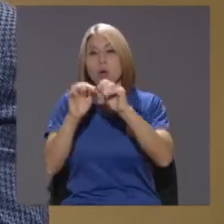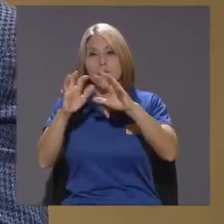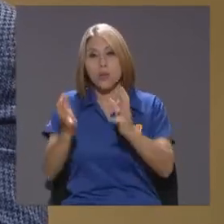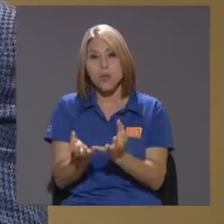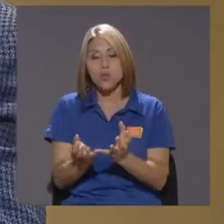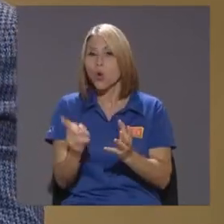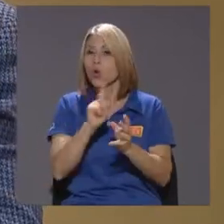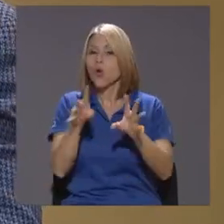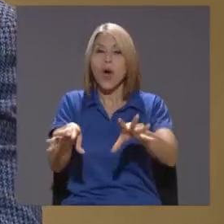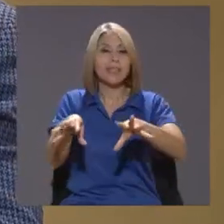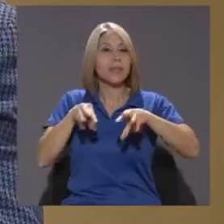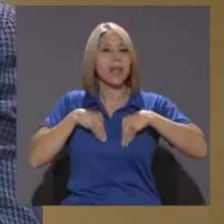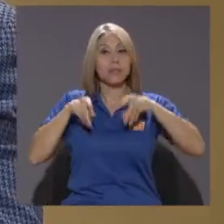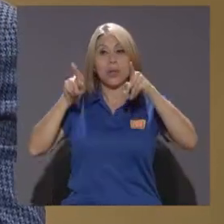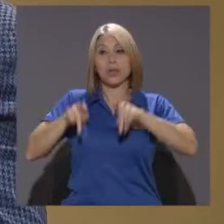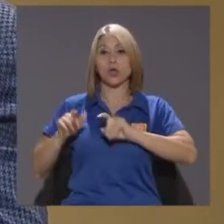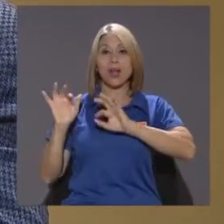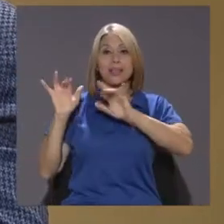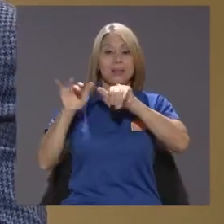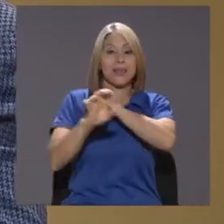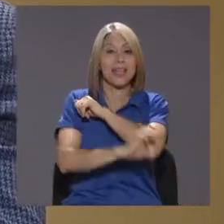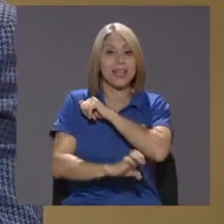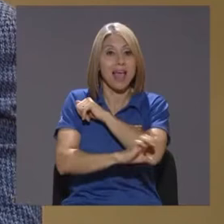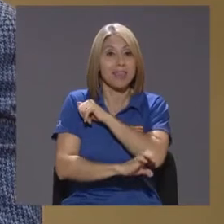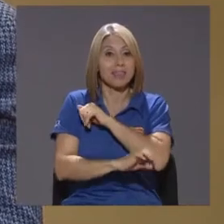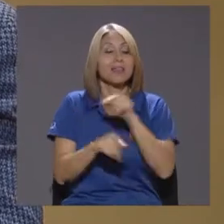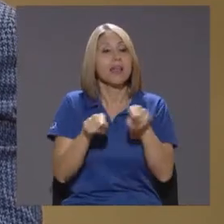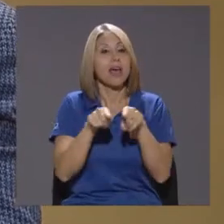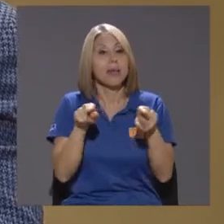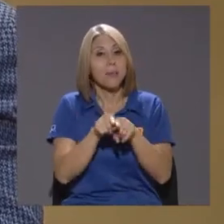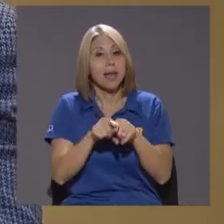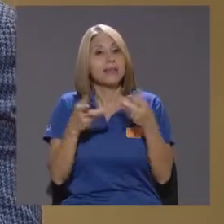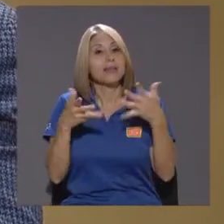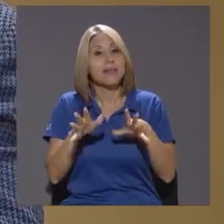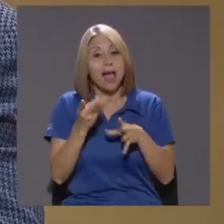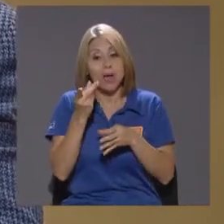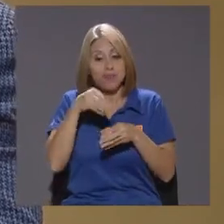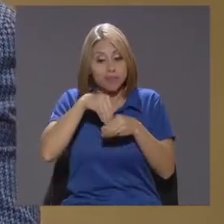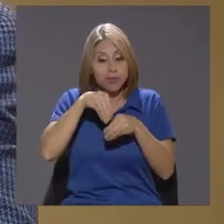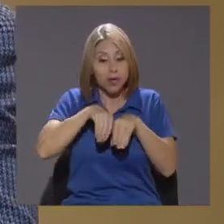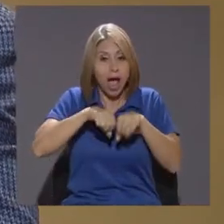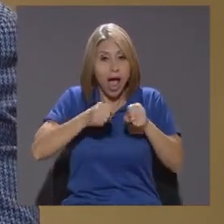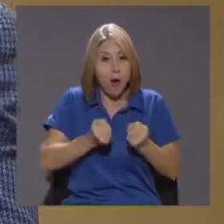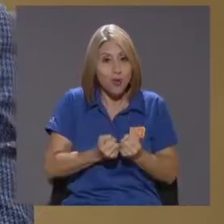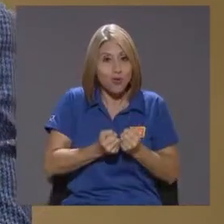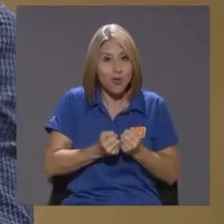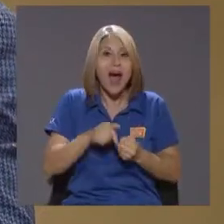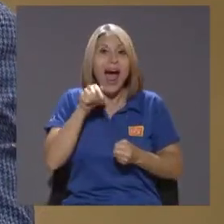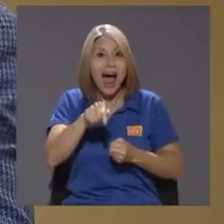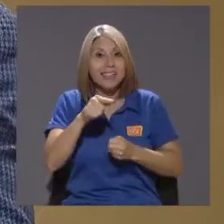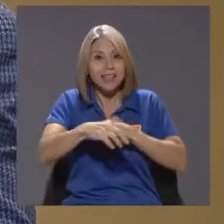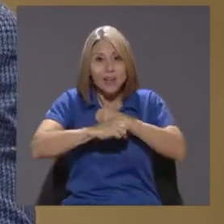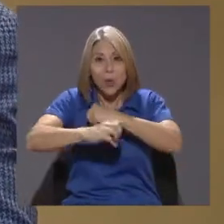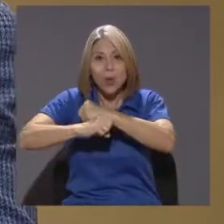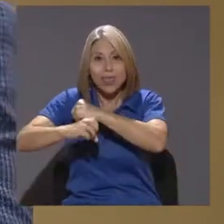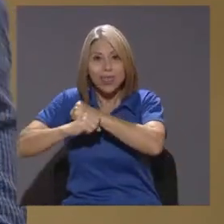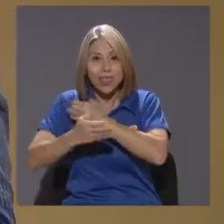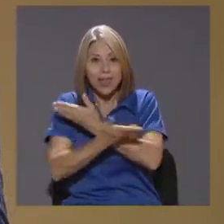Tener que Aceptar A migrantes Que no Queremos Tener Y además Vamos A tener Un ahorro A nivel De presupuesto Así lo Vendieron Claro